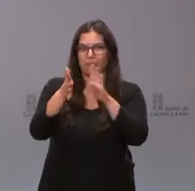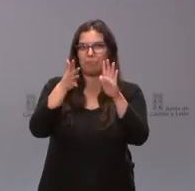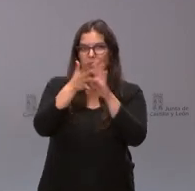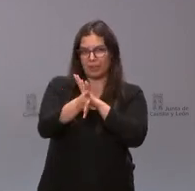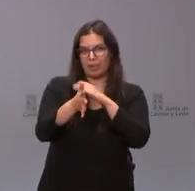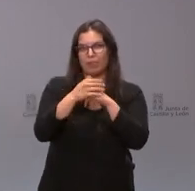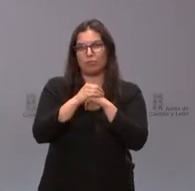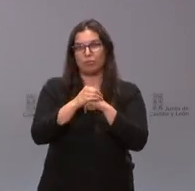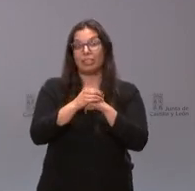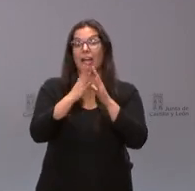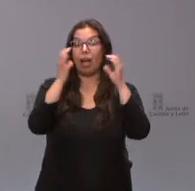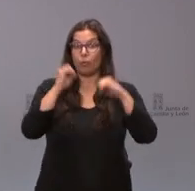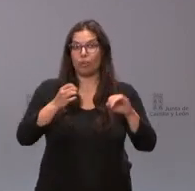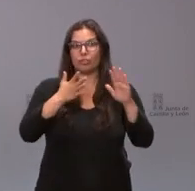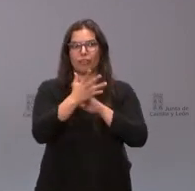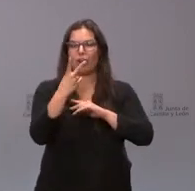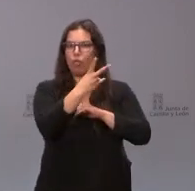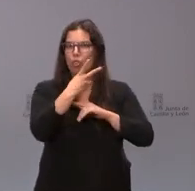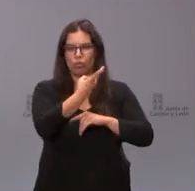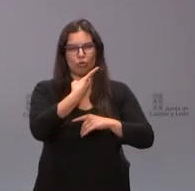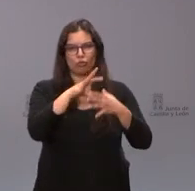a ambas formaciones políticas tenga usted la seguridad